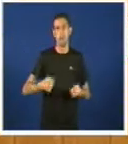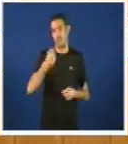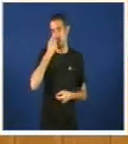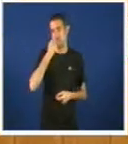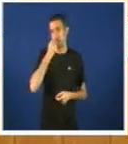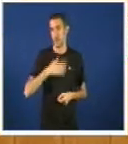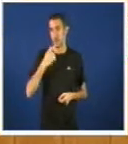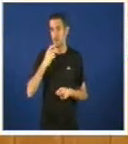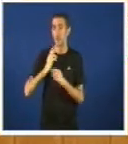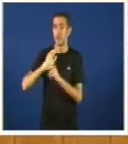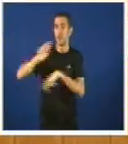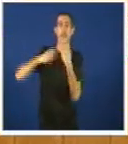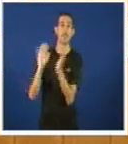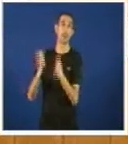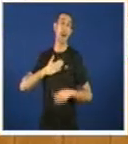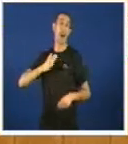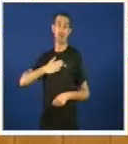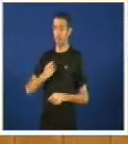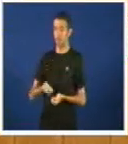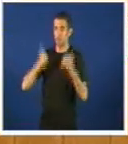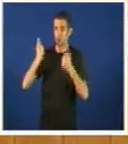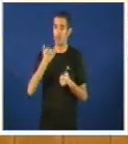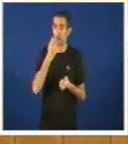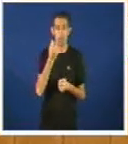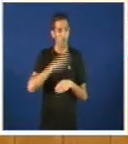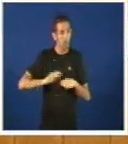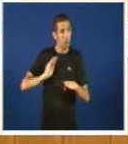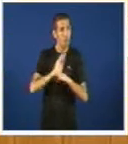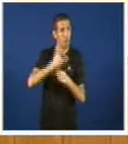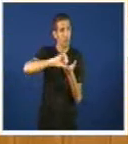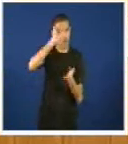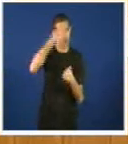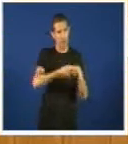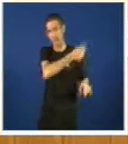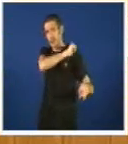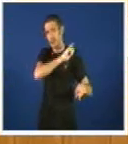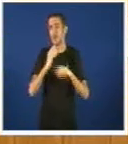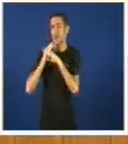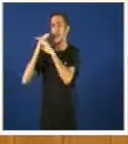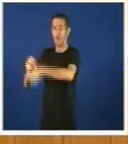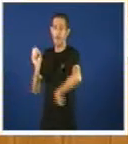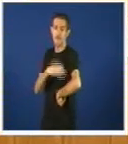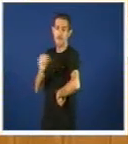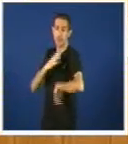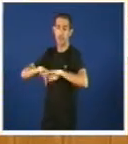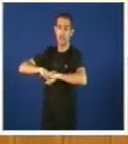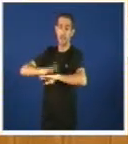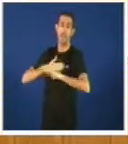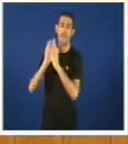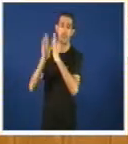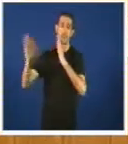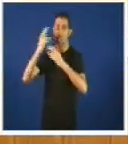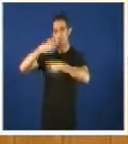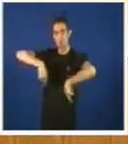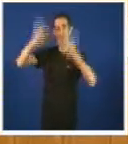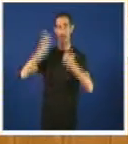que a restauración do património que se destinen máis cartos á cidade da cultura que a dotar de fondos á rede de bibliotecas públicas